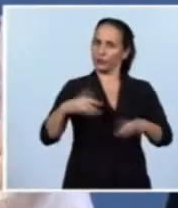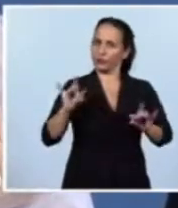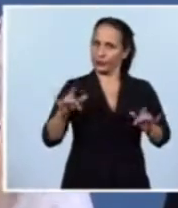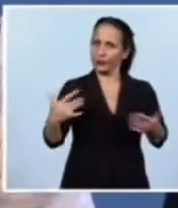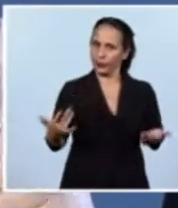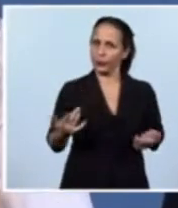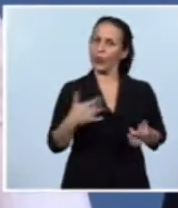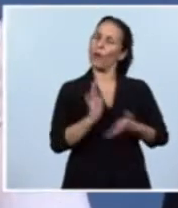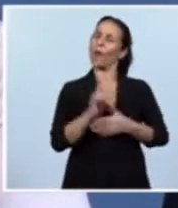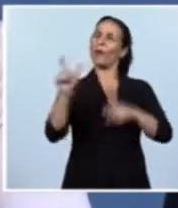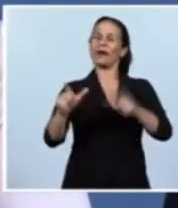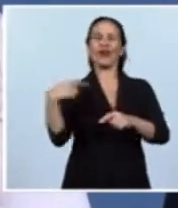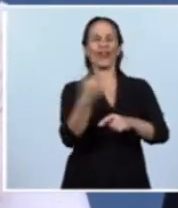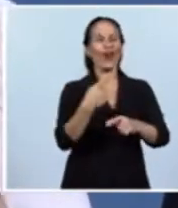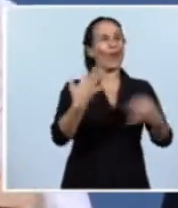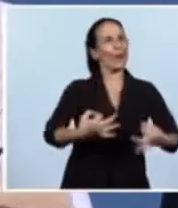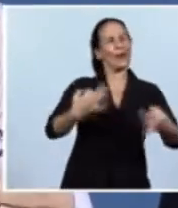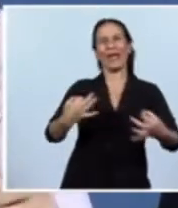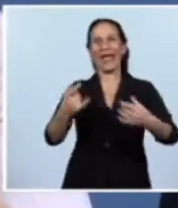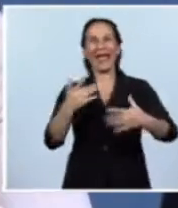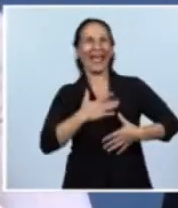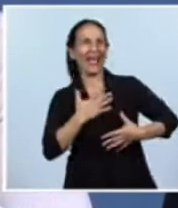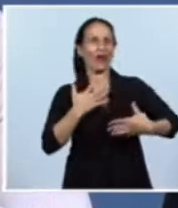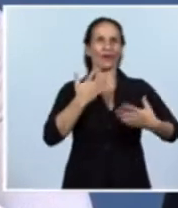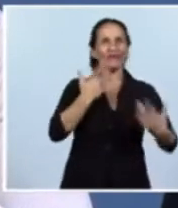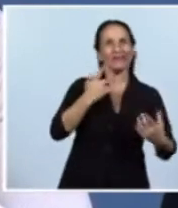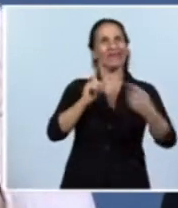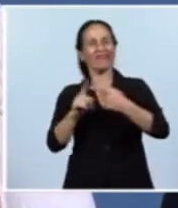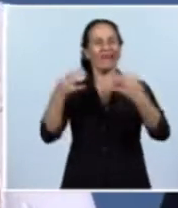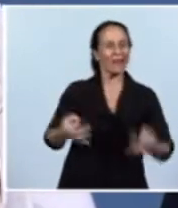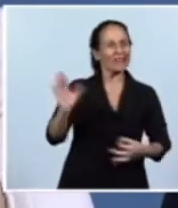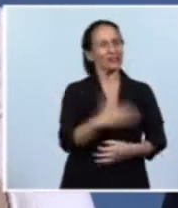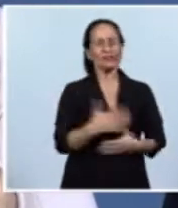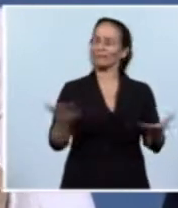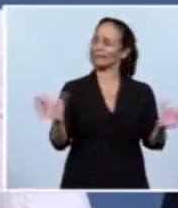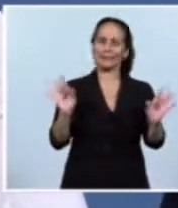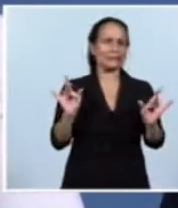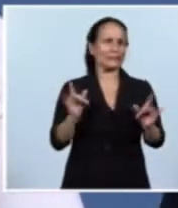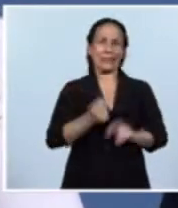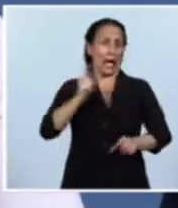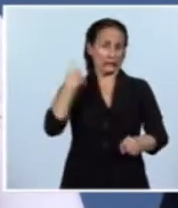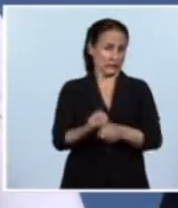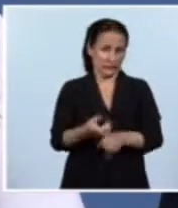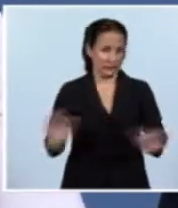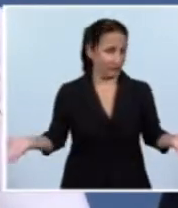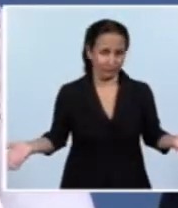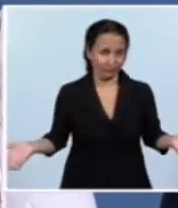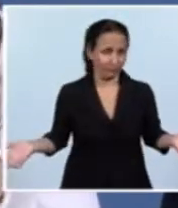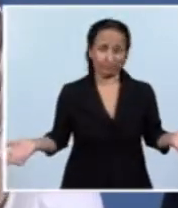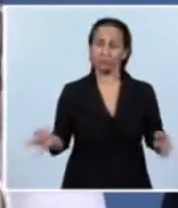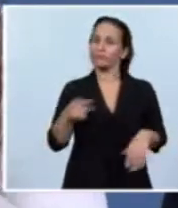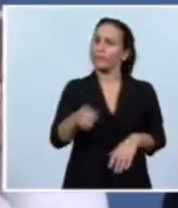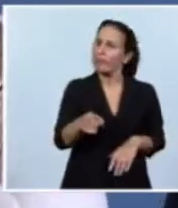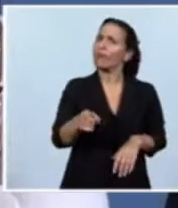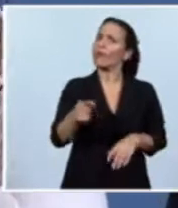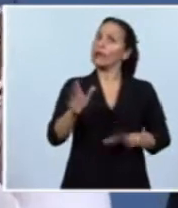difícil quedar bien con todos, es casi imposible. Muchas veces hay que tomar decisiones, decisiones